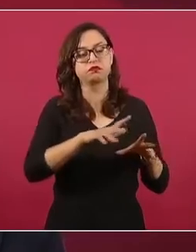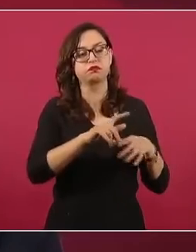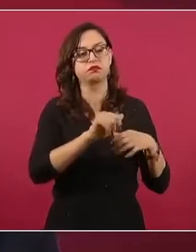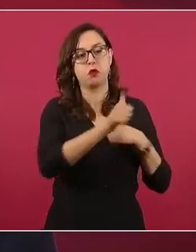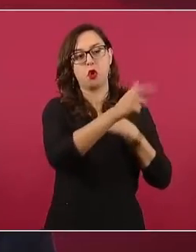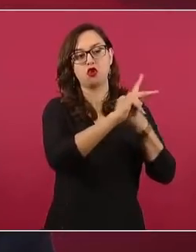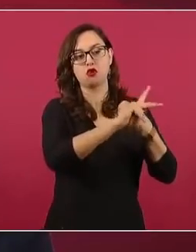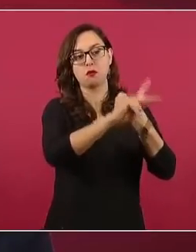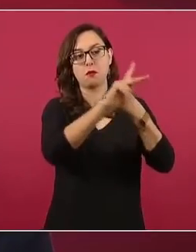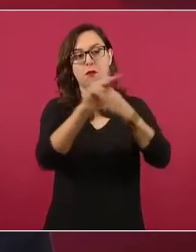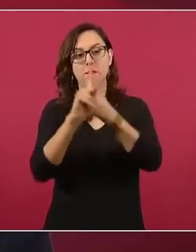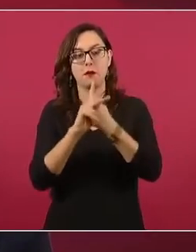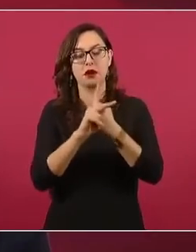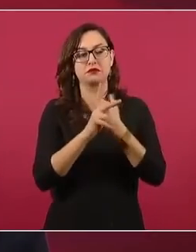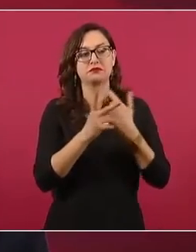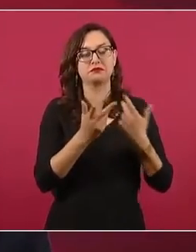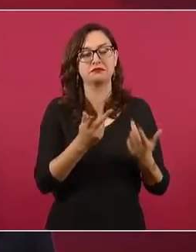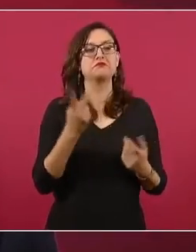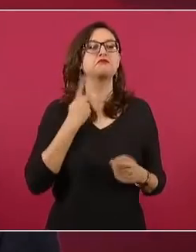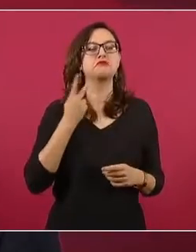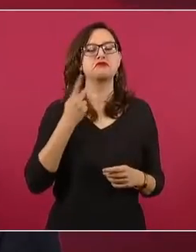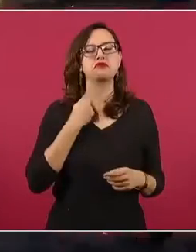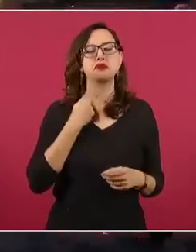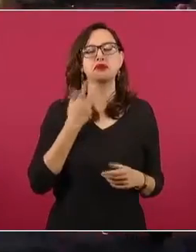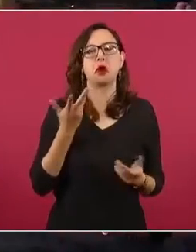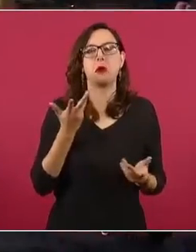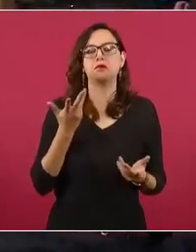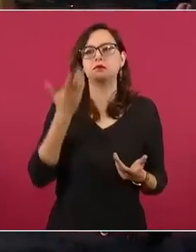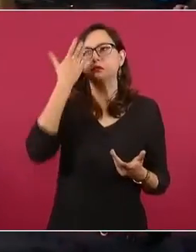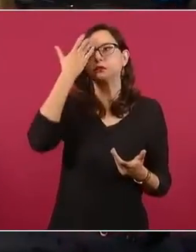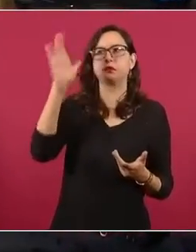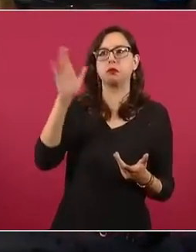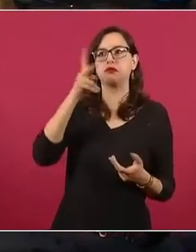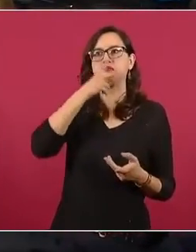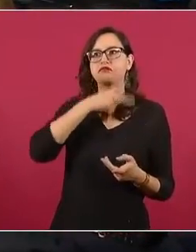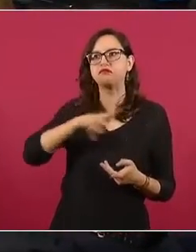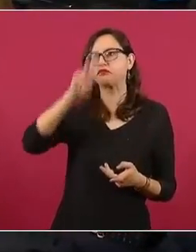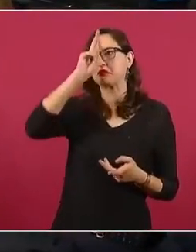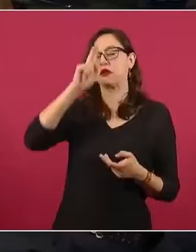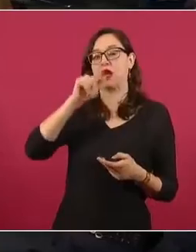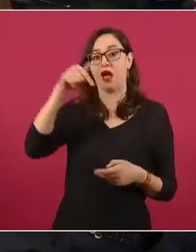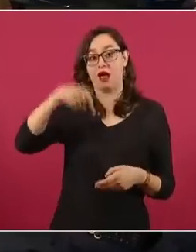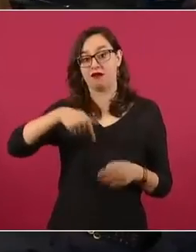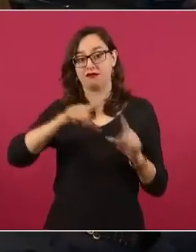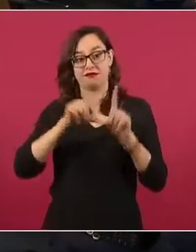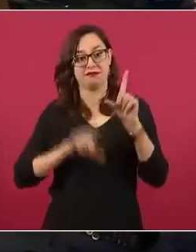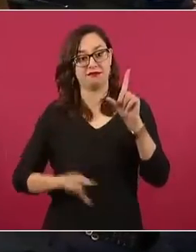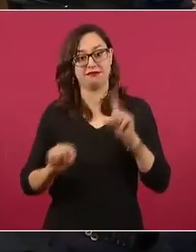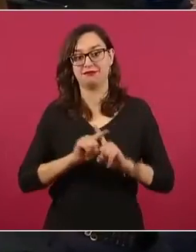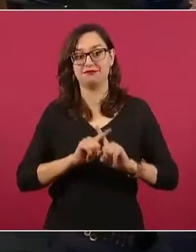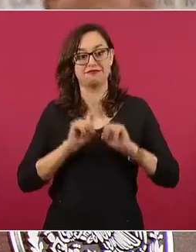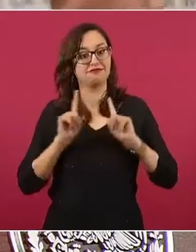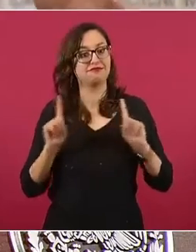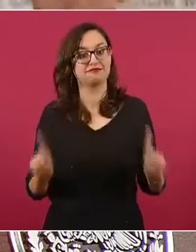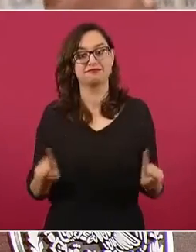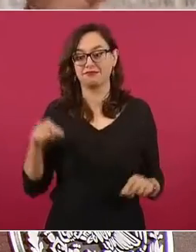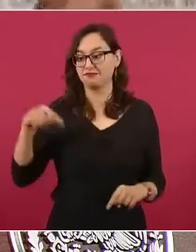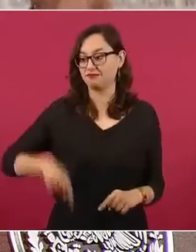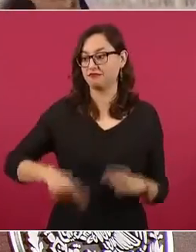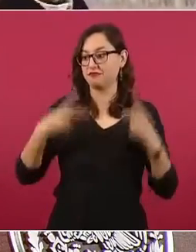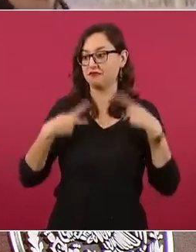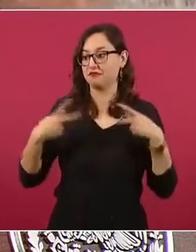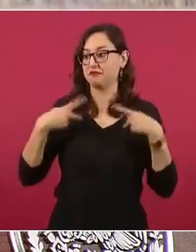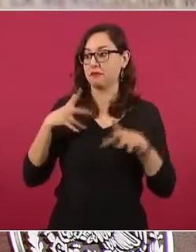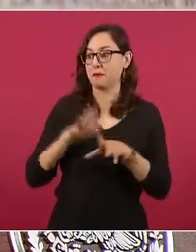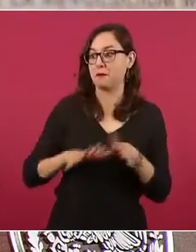analfabetismo político, ese es el